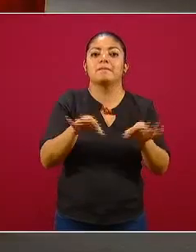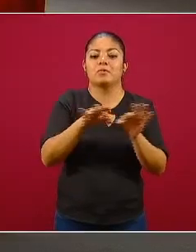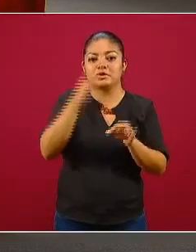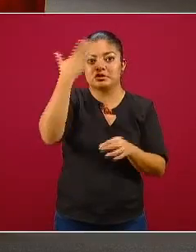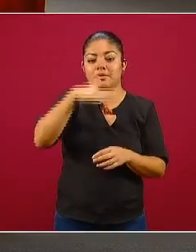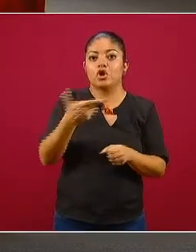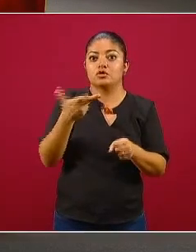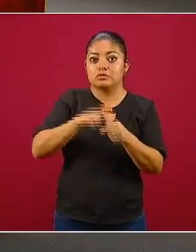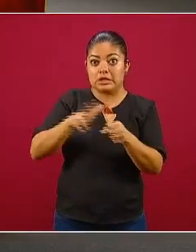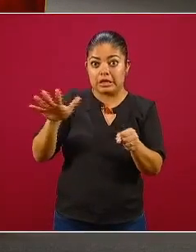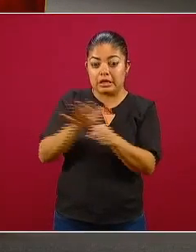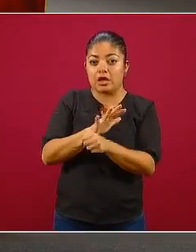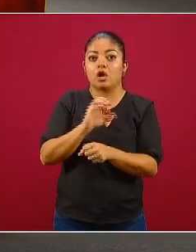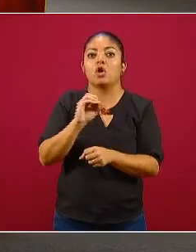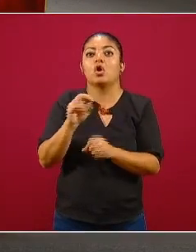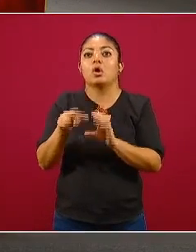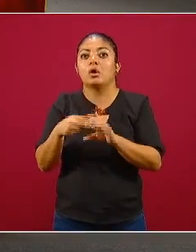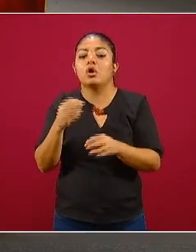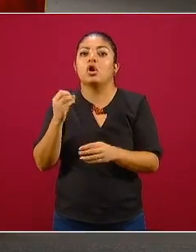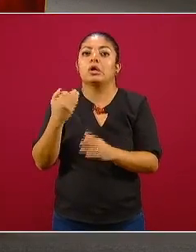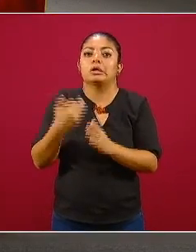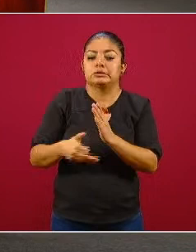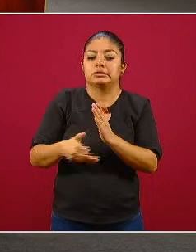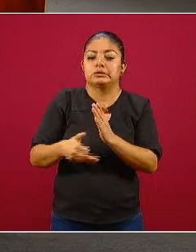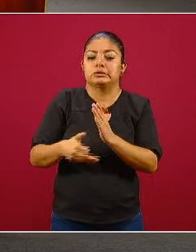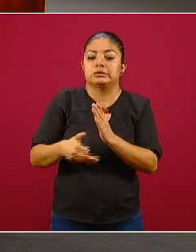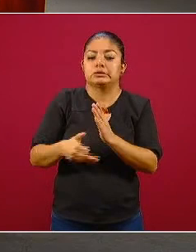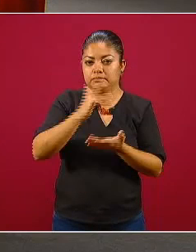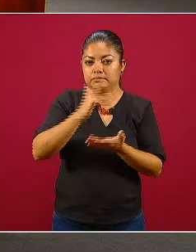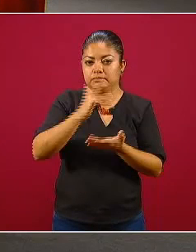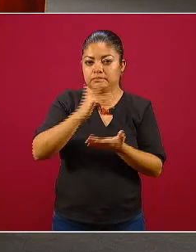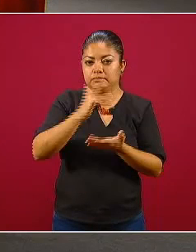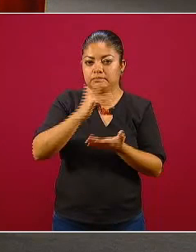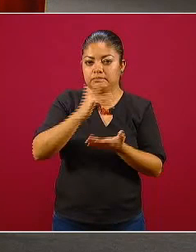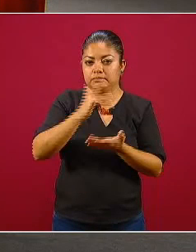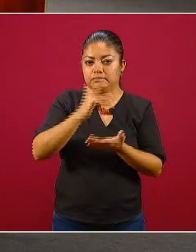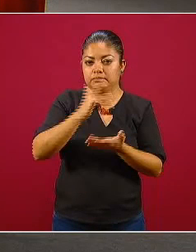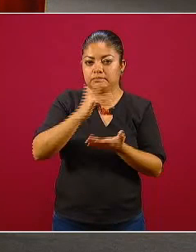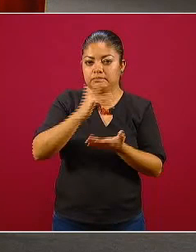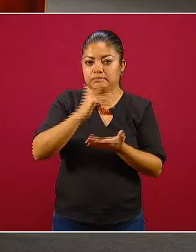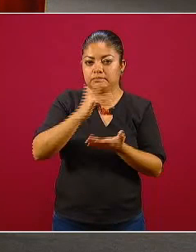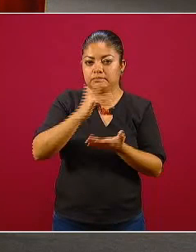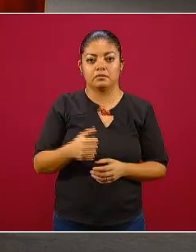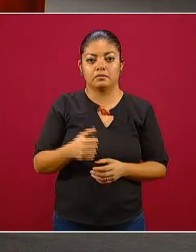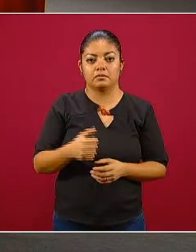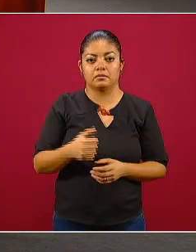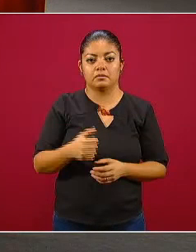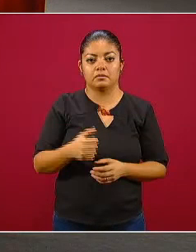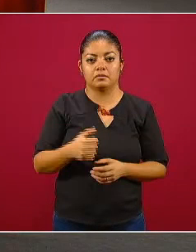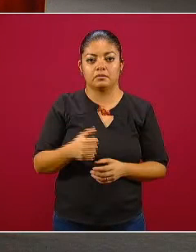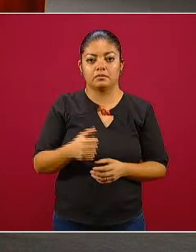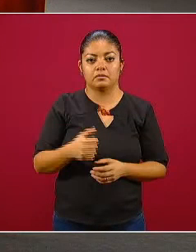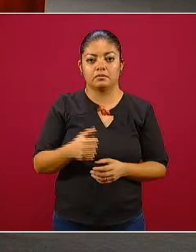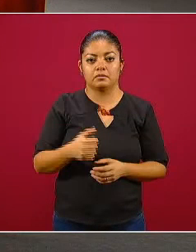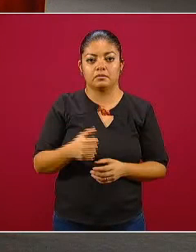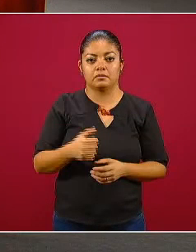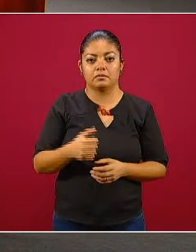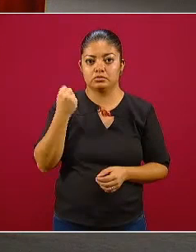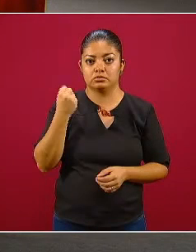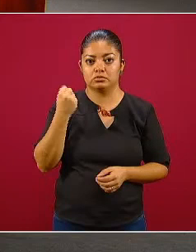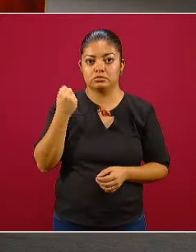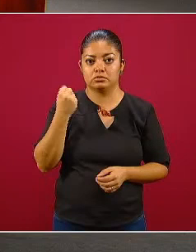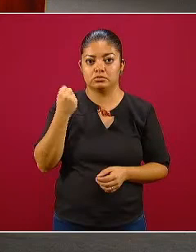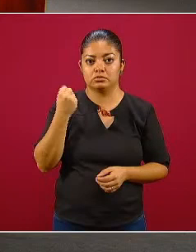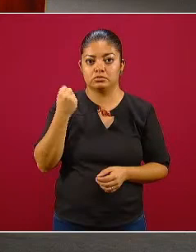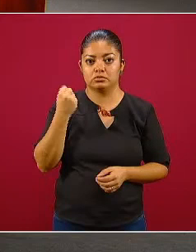gracias la siguiente Cuernavaca Morelos en Cuernavaca Morelos tenemos una